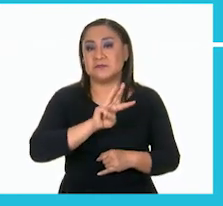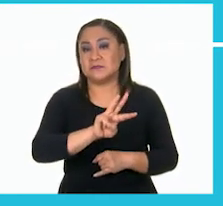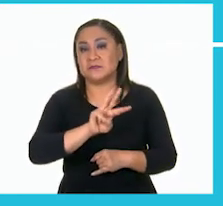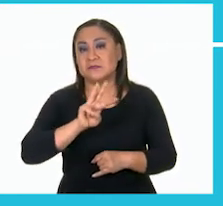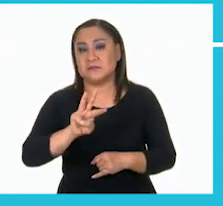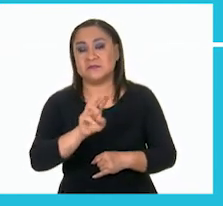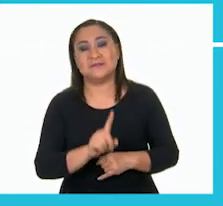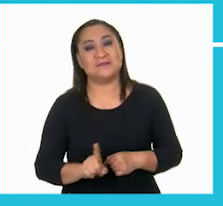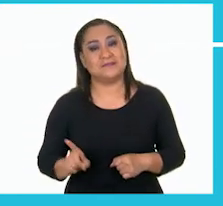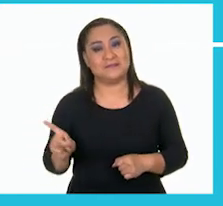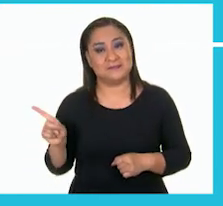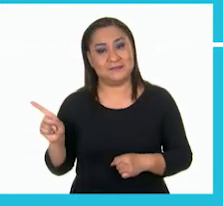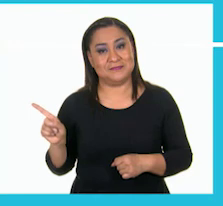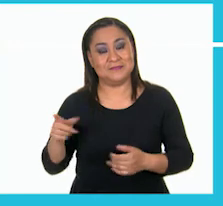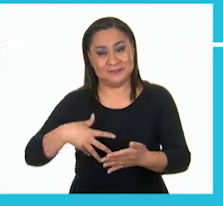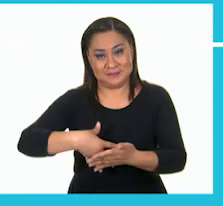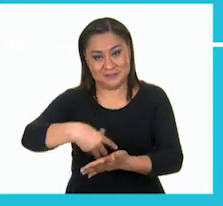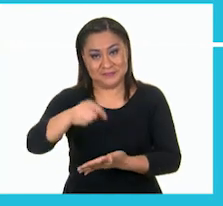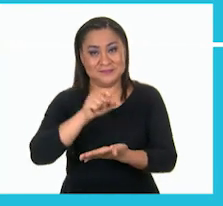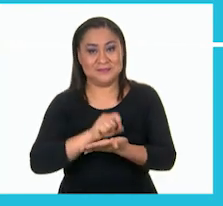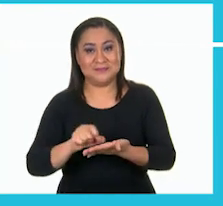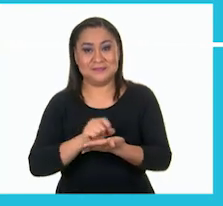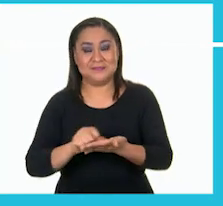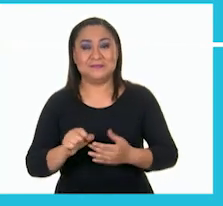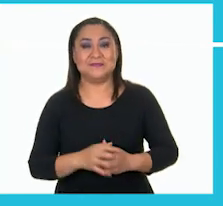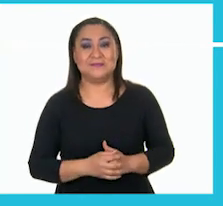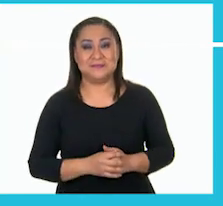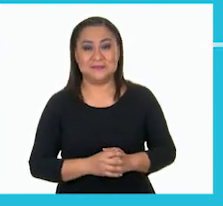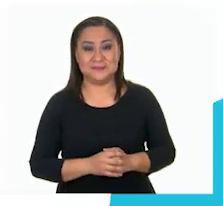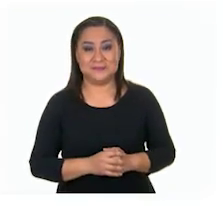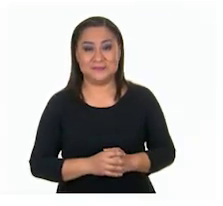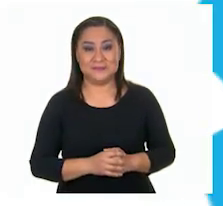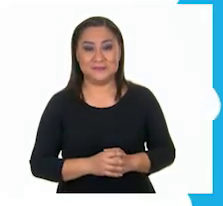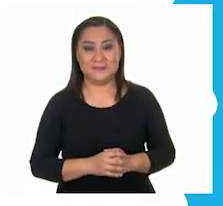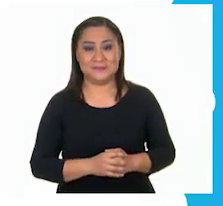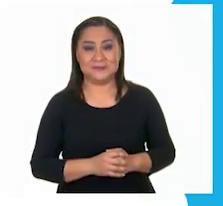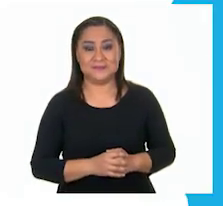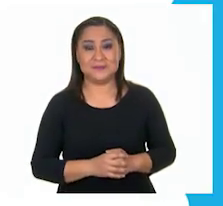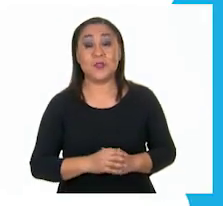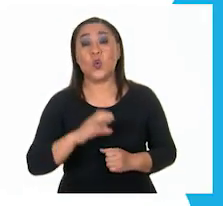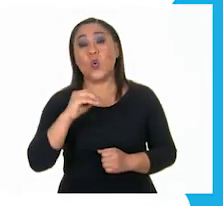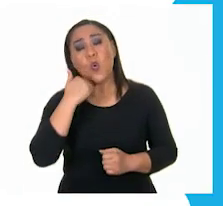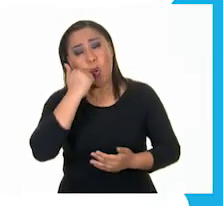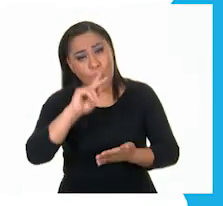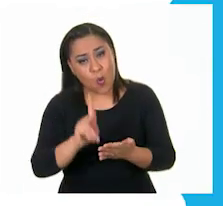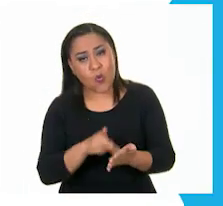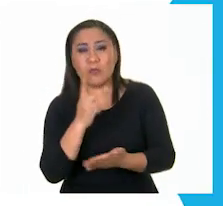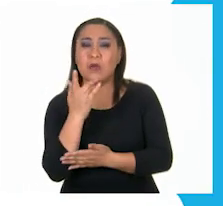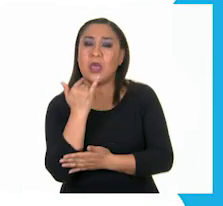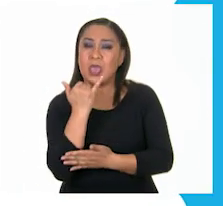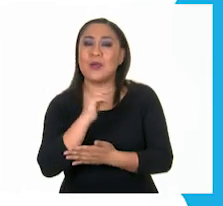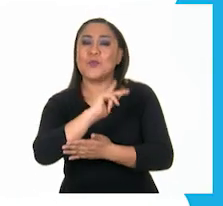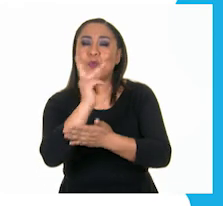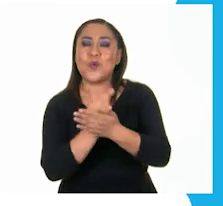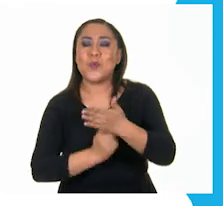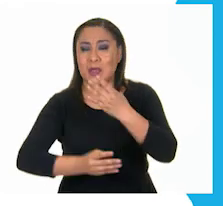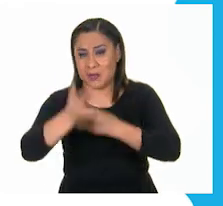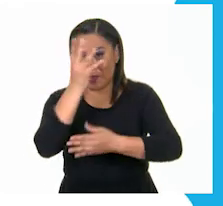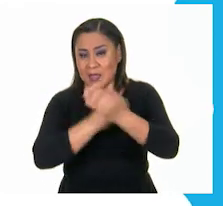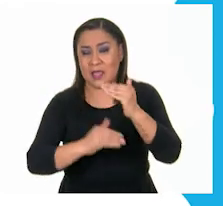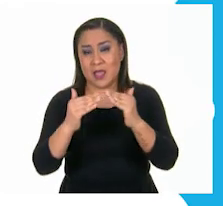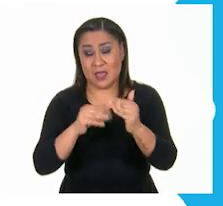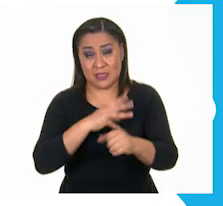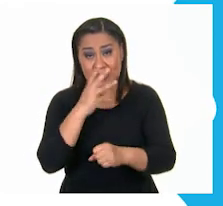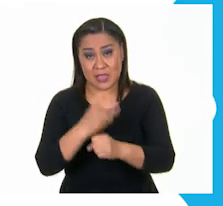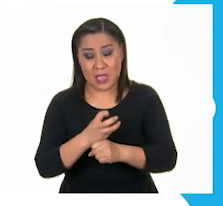.cep.gob.mx. Si quieres volver a ver los programas de Aprende en Casa